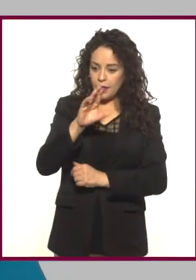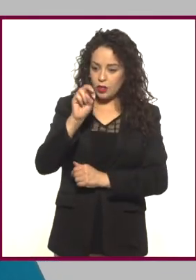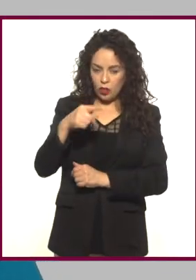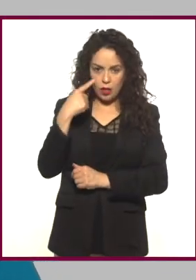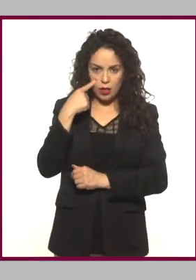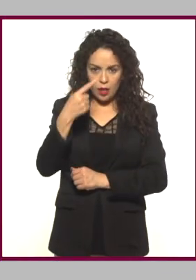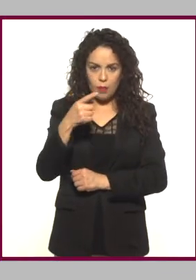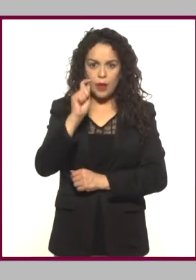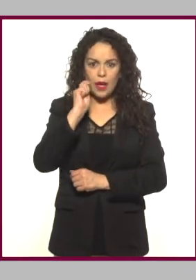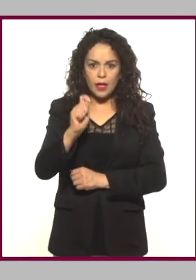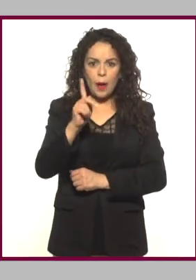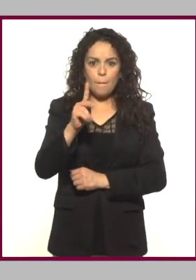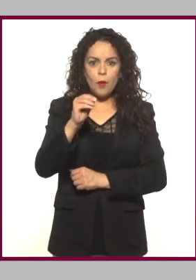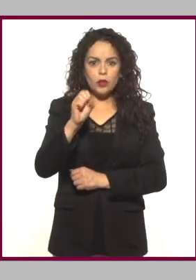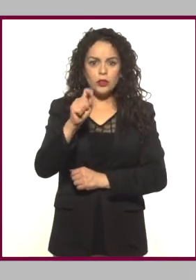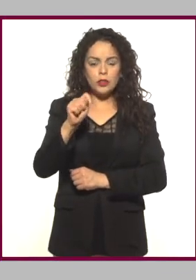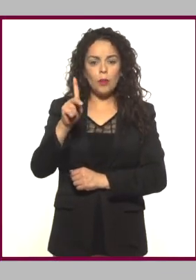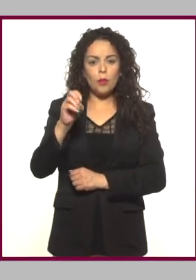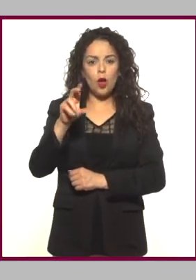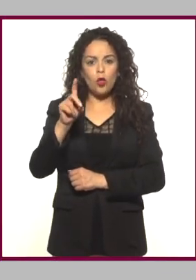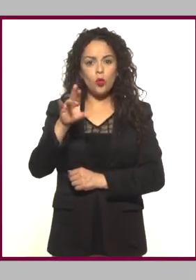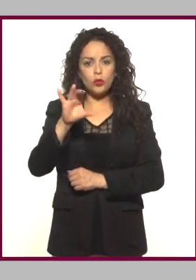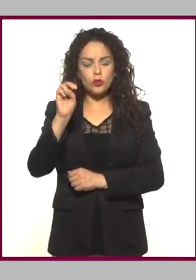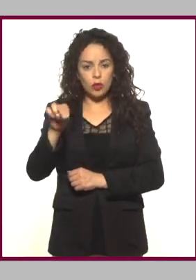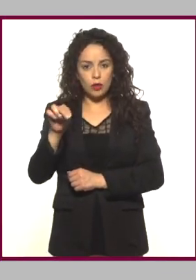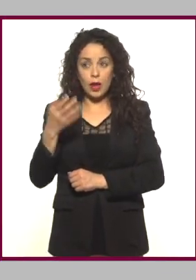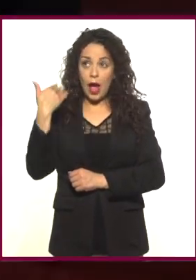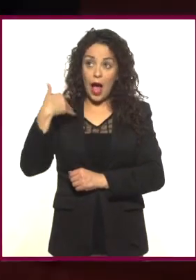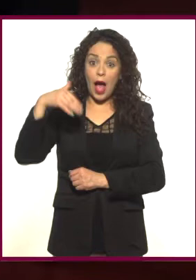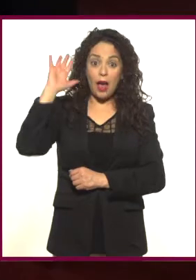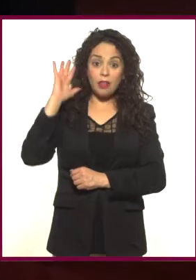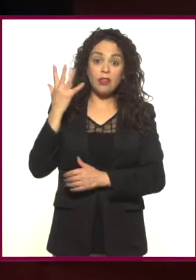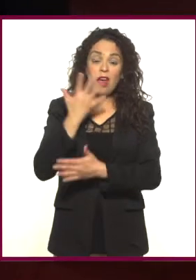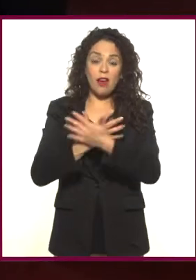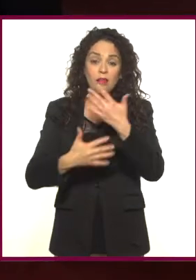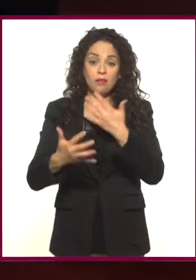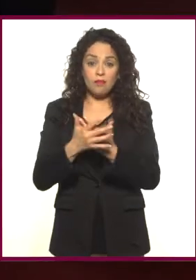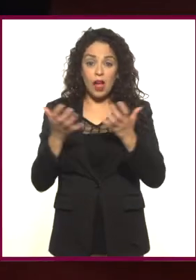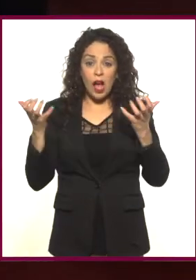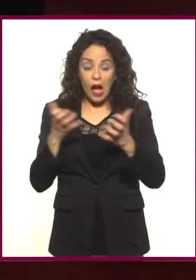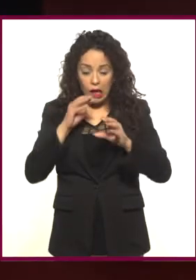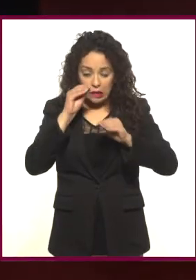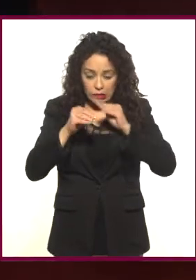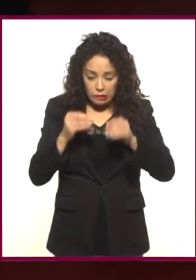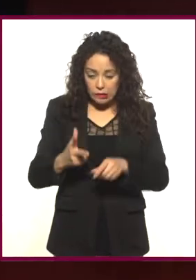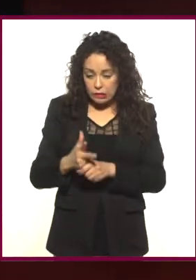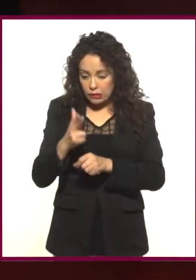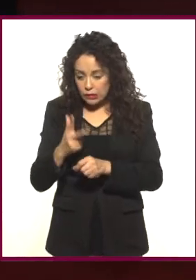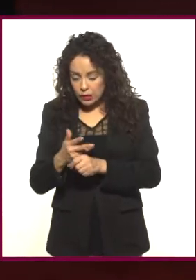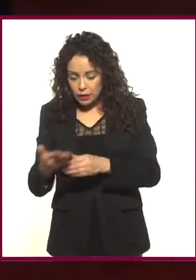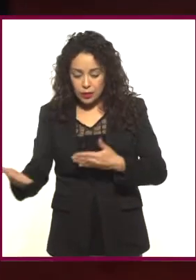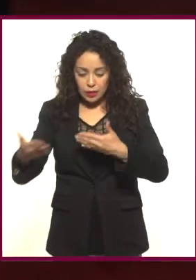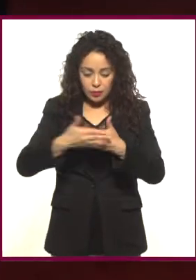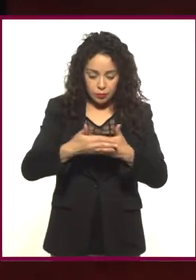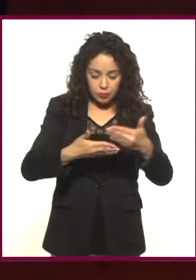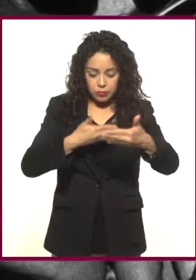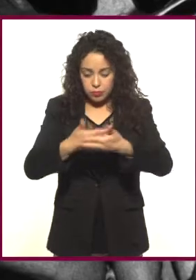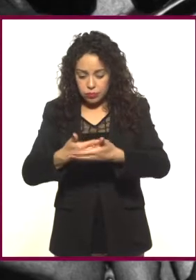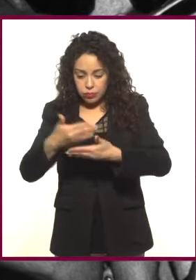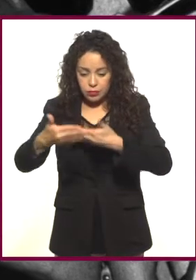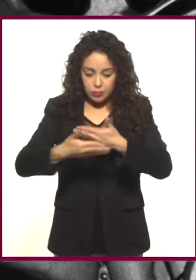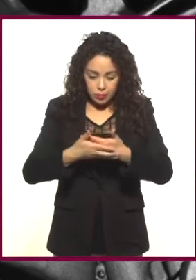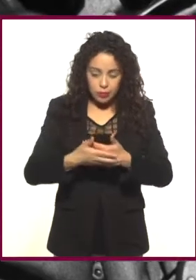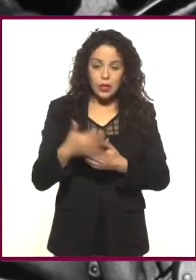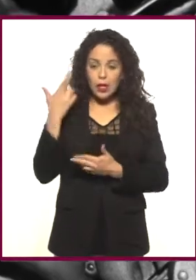postproducción. Hay que considerar que la edición se hacía antes a manita, cortando y pegando la película escena por escena